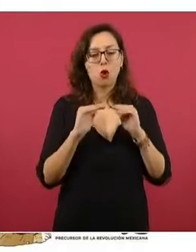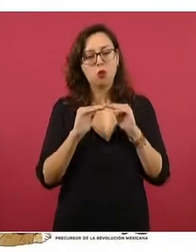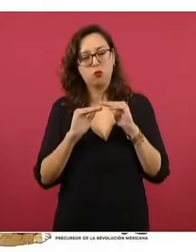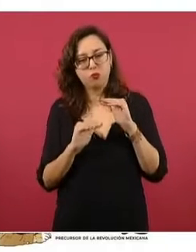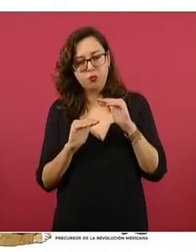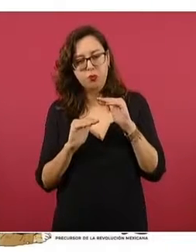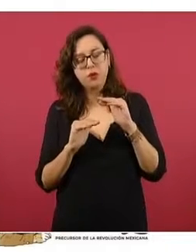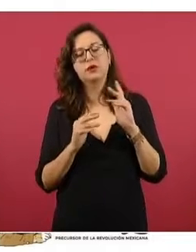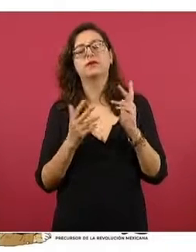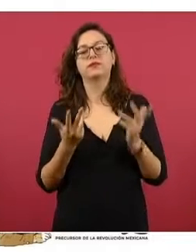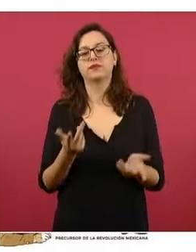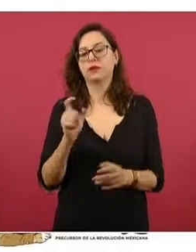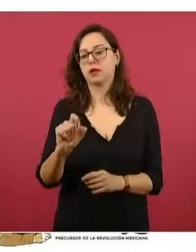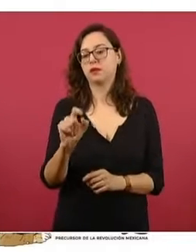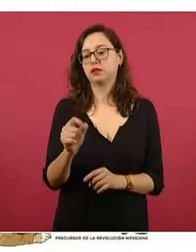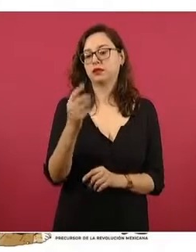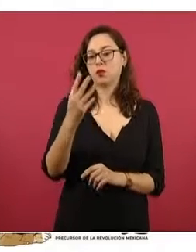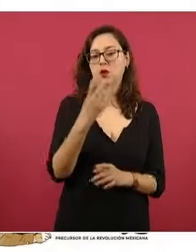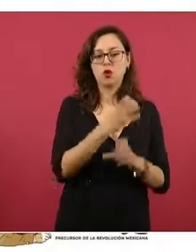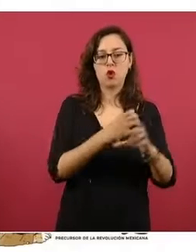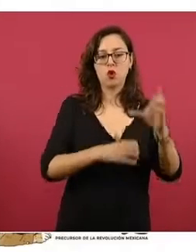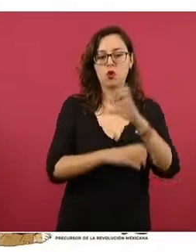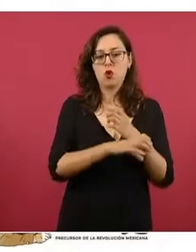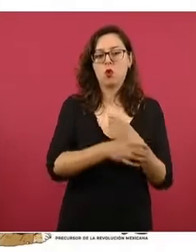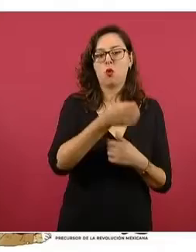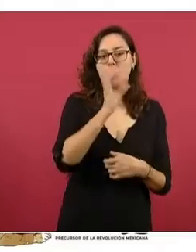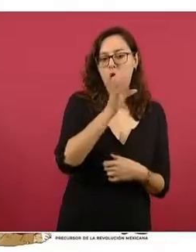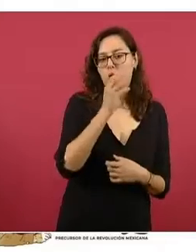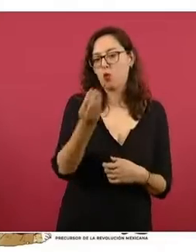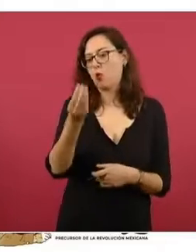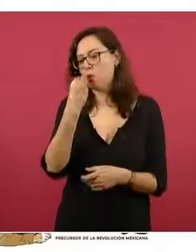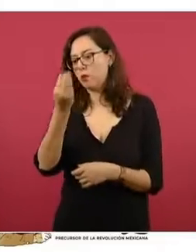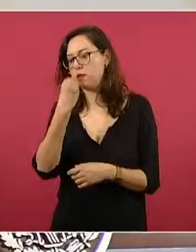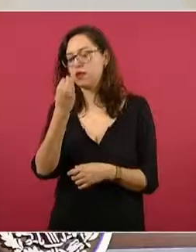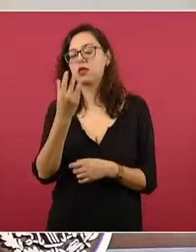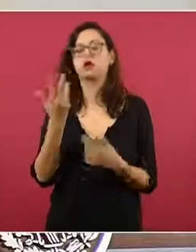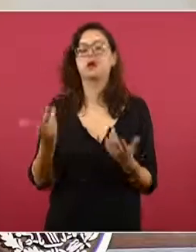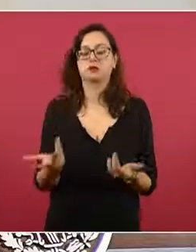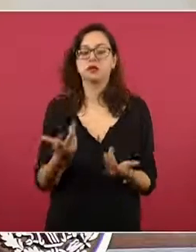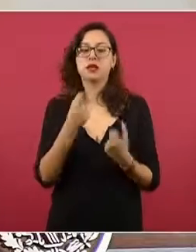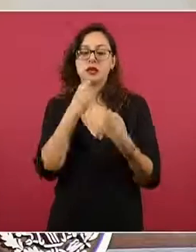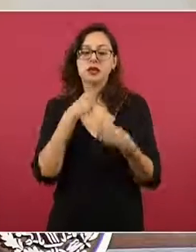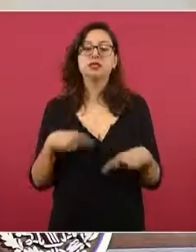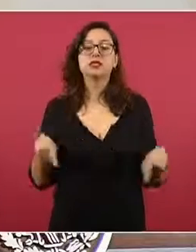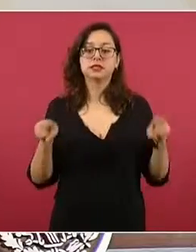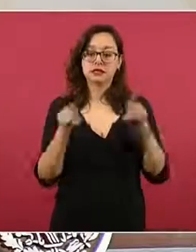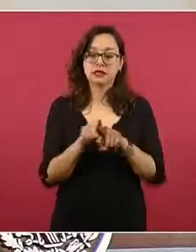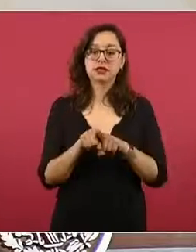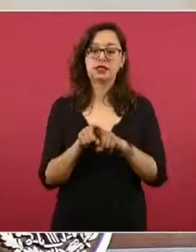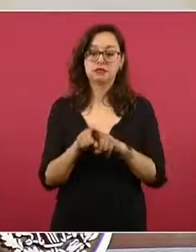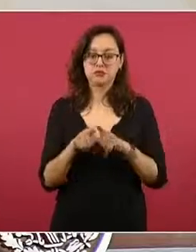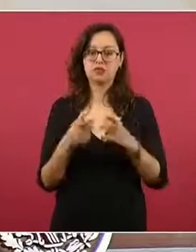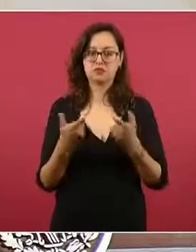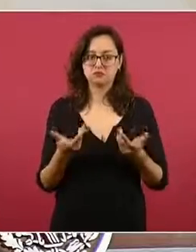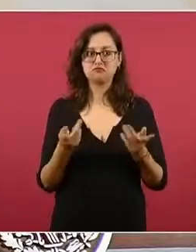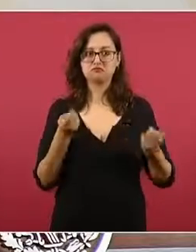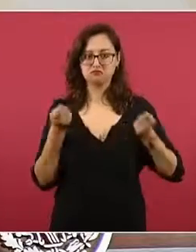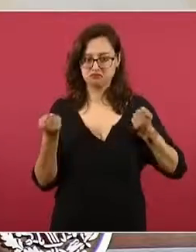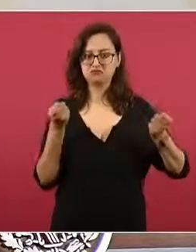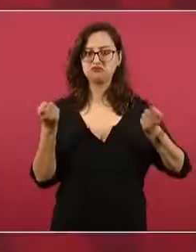productos que consumen más las familias mexicanas y el precio bajo también muy estable.